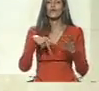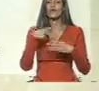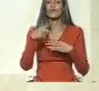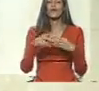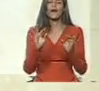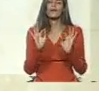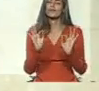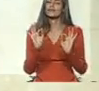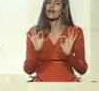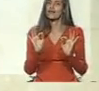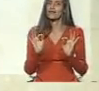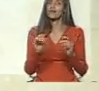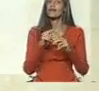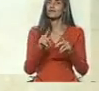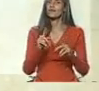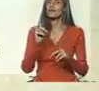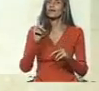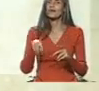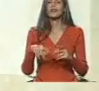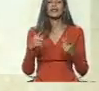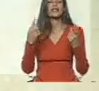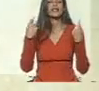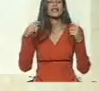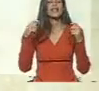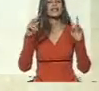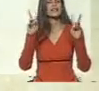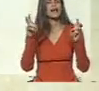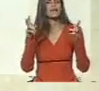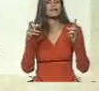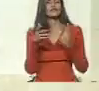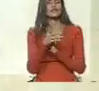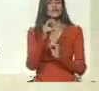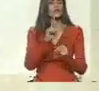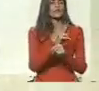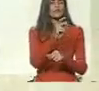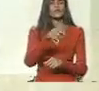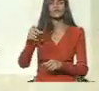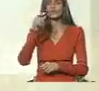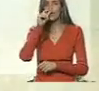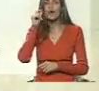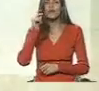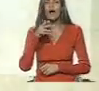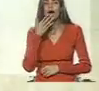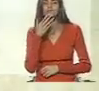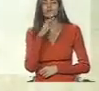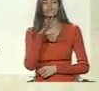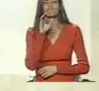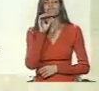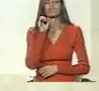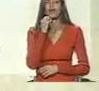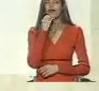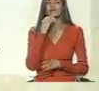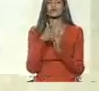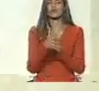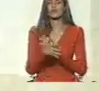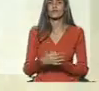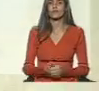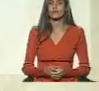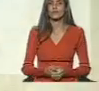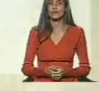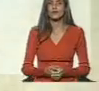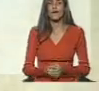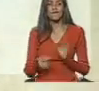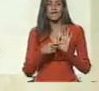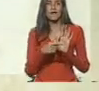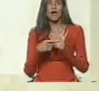especiales, pero tratando de que nuestras usuarias y usuarias relacionaran el monstruo de